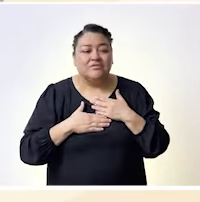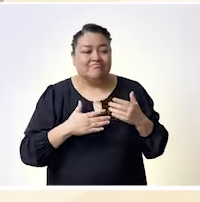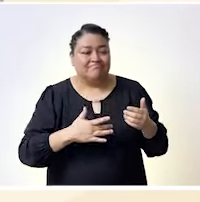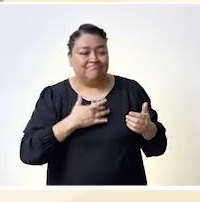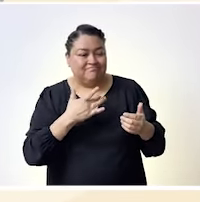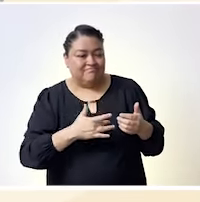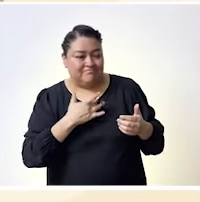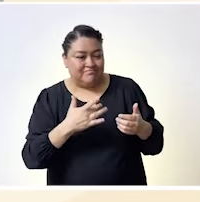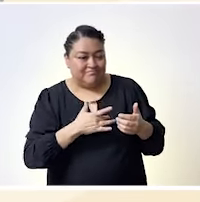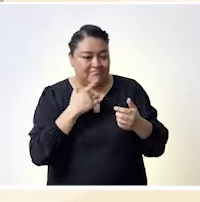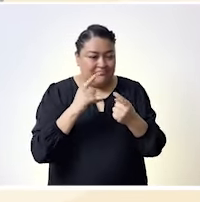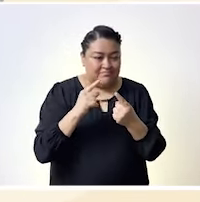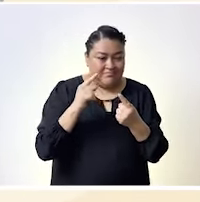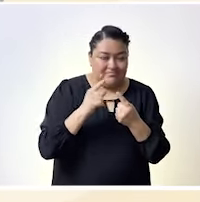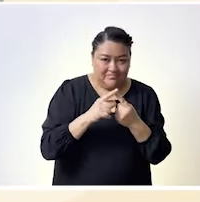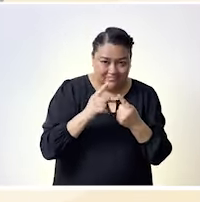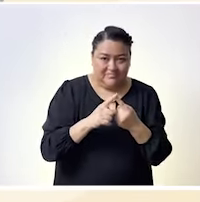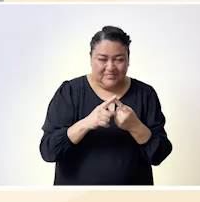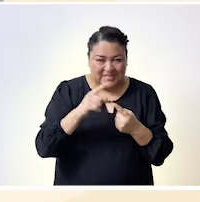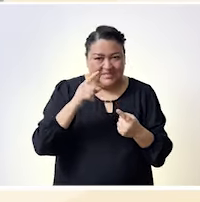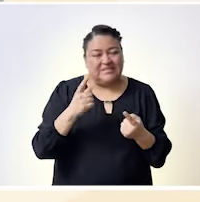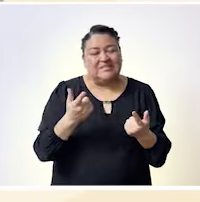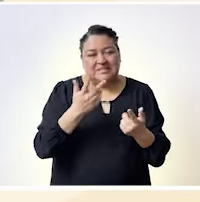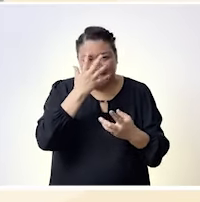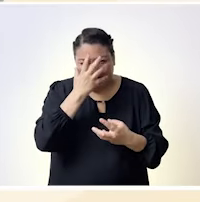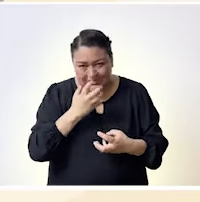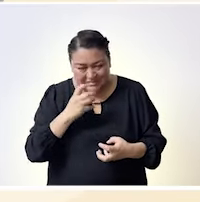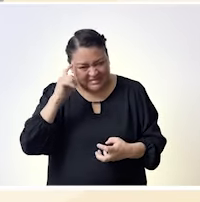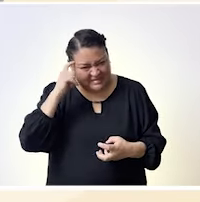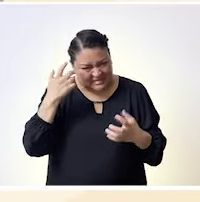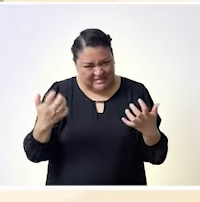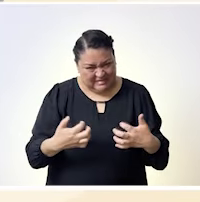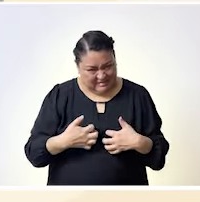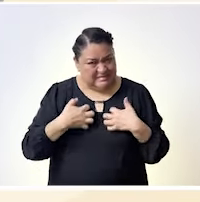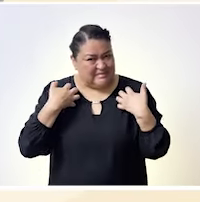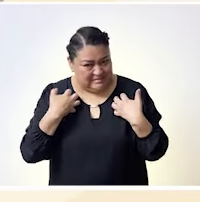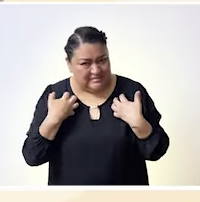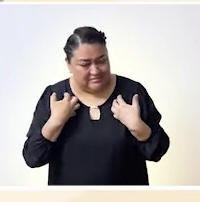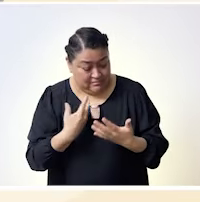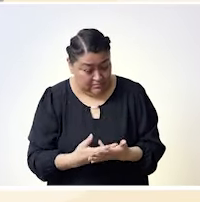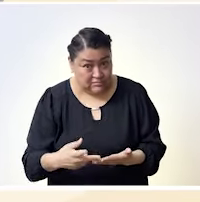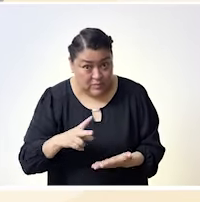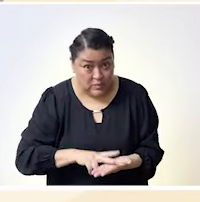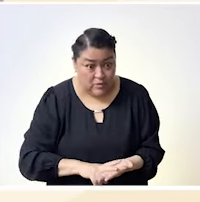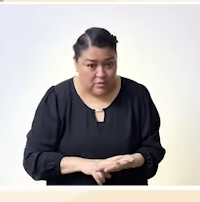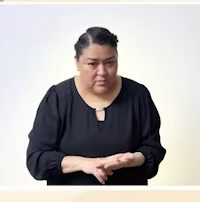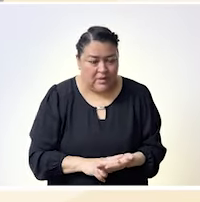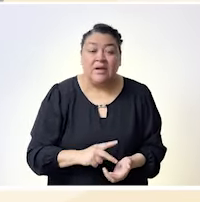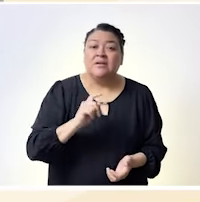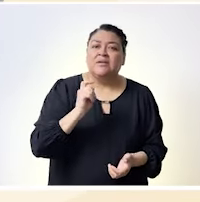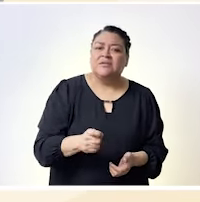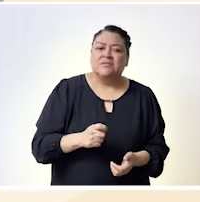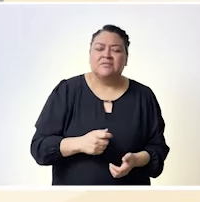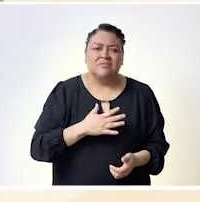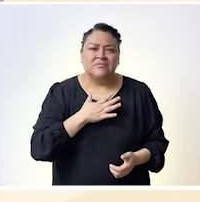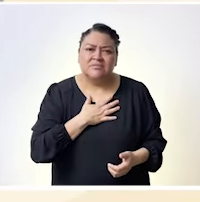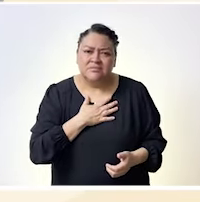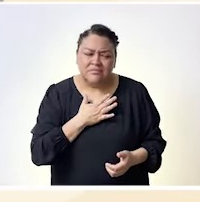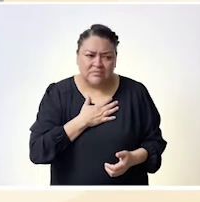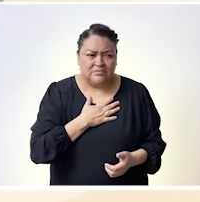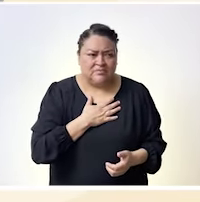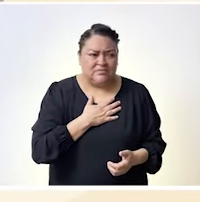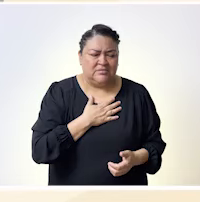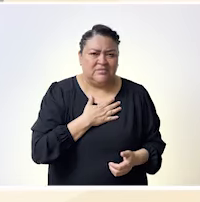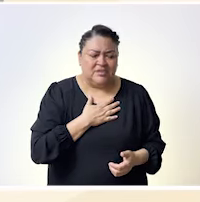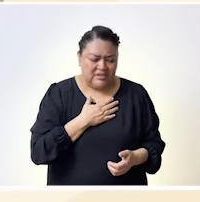¿no? y posterior a ello quien decide por tu vida es el hombre ¿no? tu pareja y